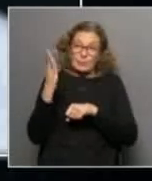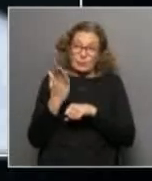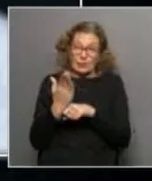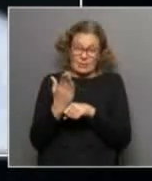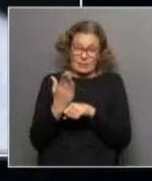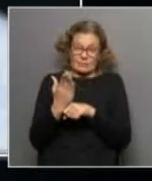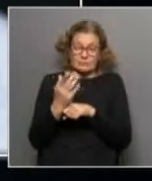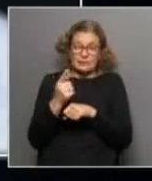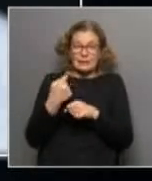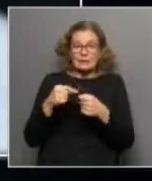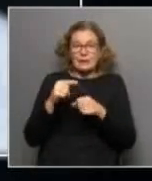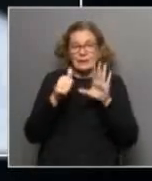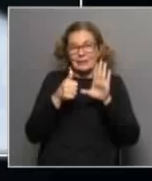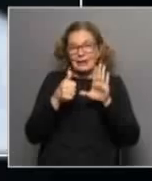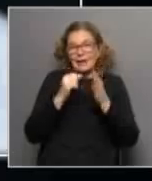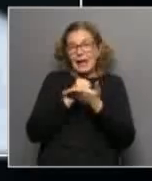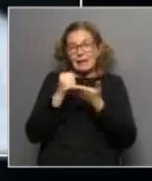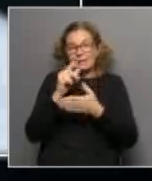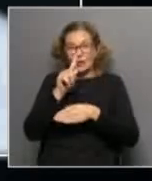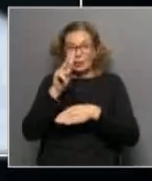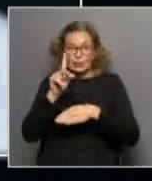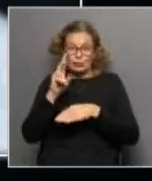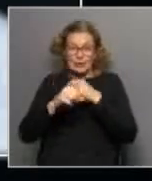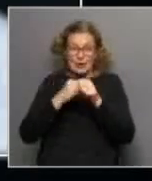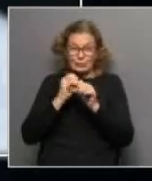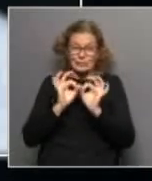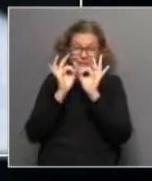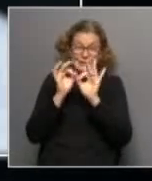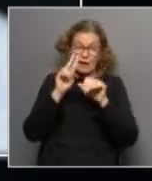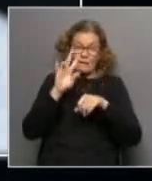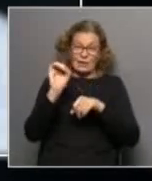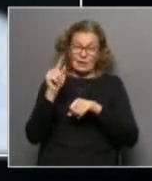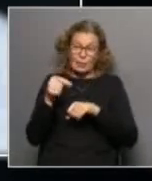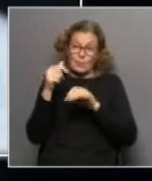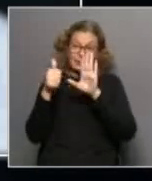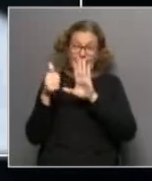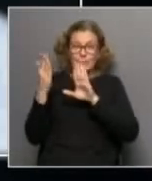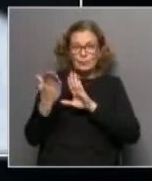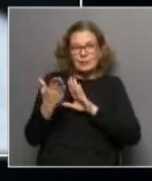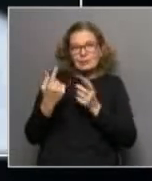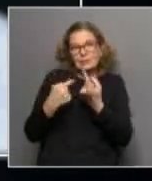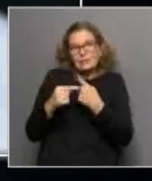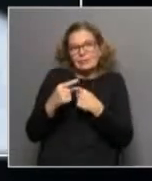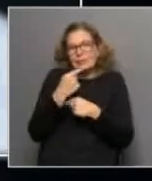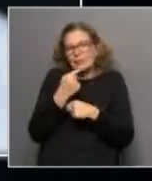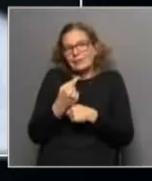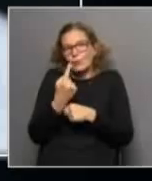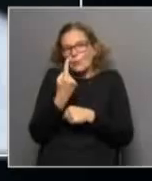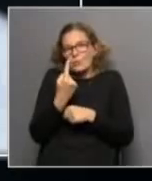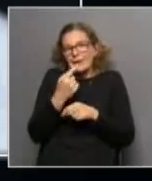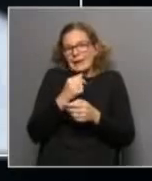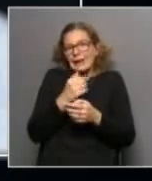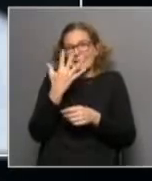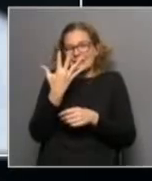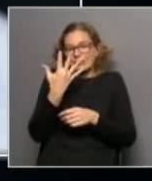Y entre 6 y 12 años asciende a 20,6%. Es decir que uno de cada cinco